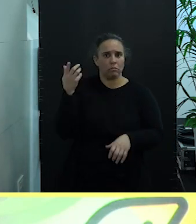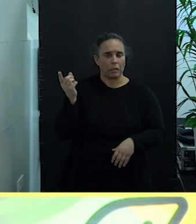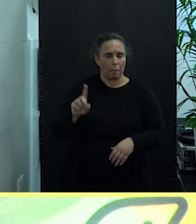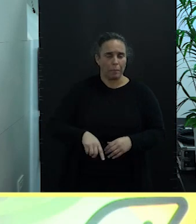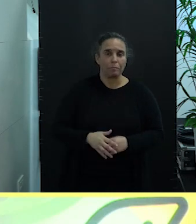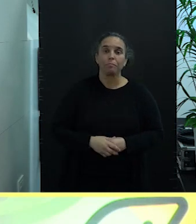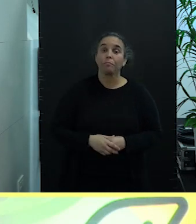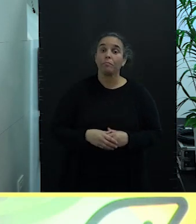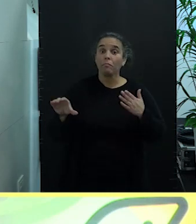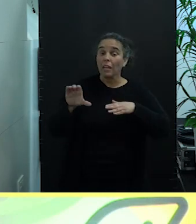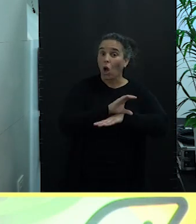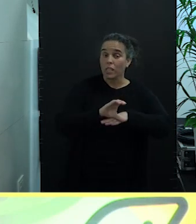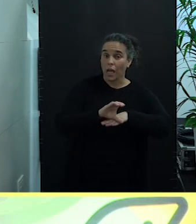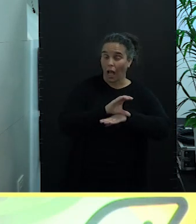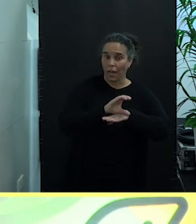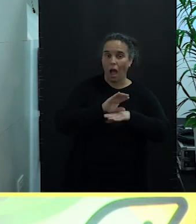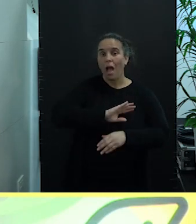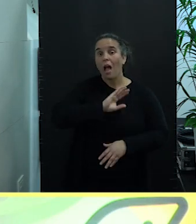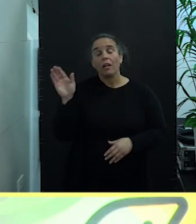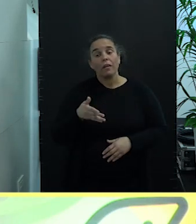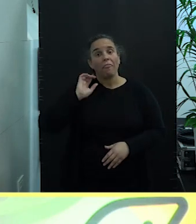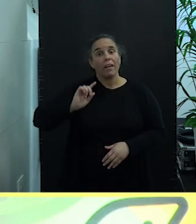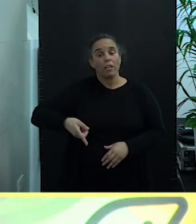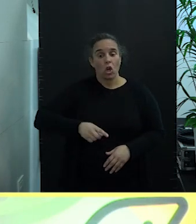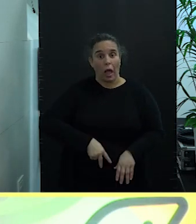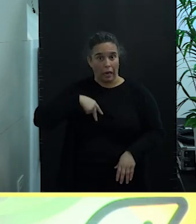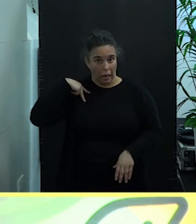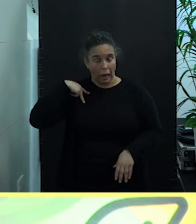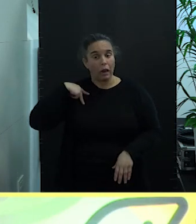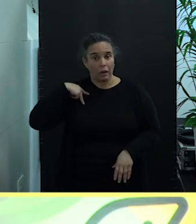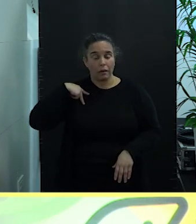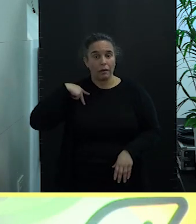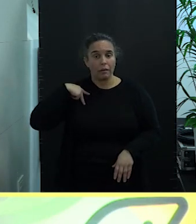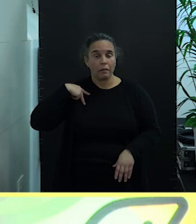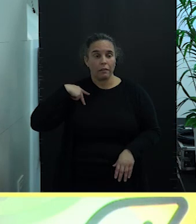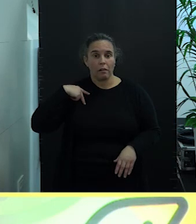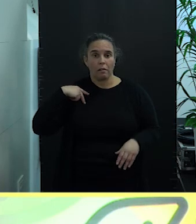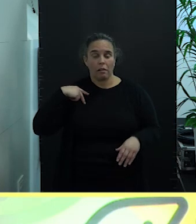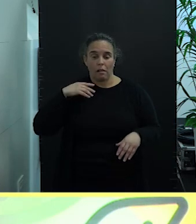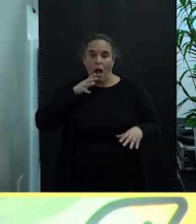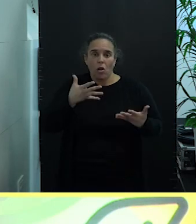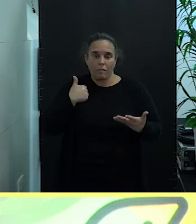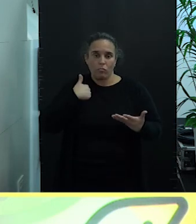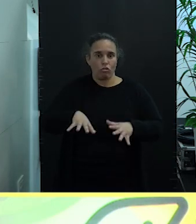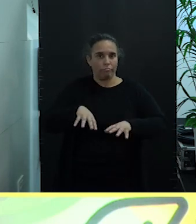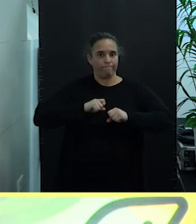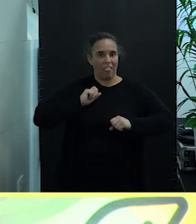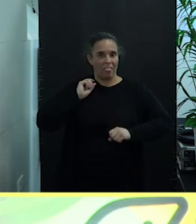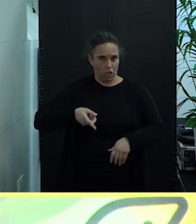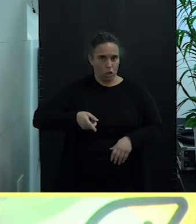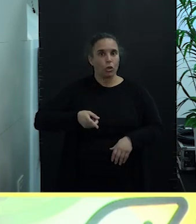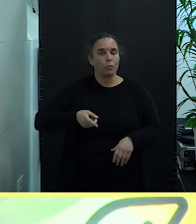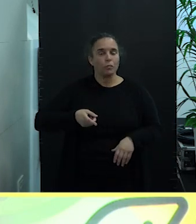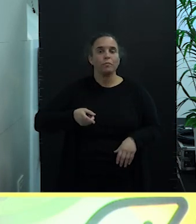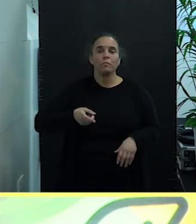La Consejería, a través de la Dirección General, que en este momento estoy dirigiendo, ha